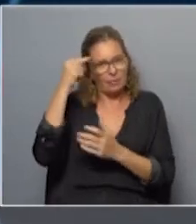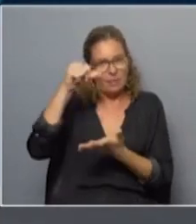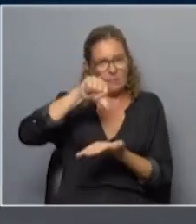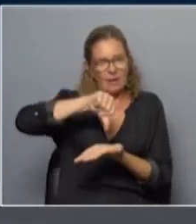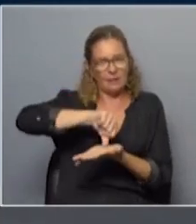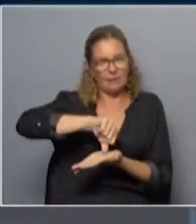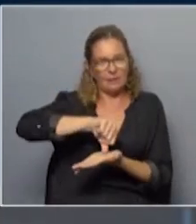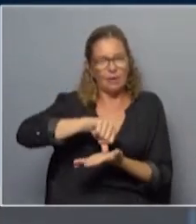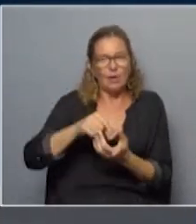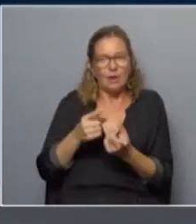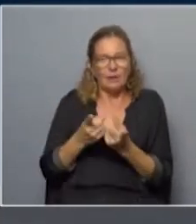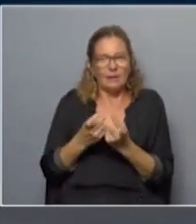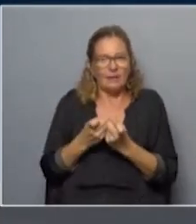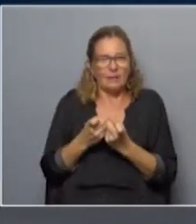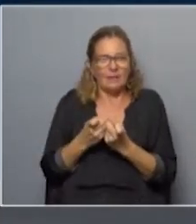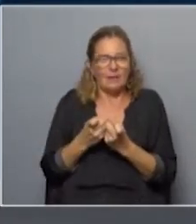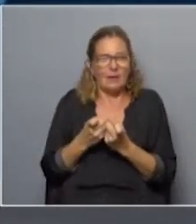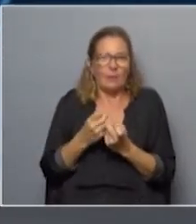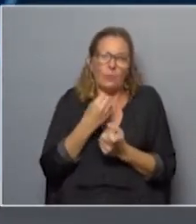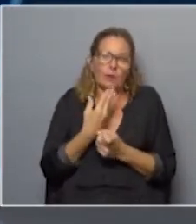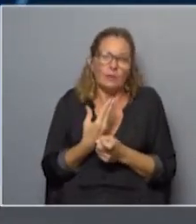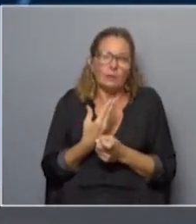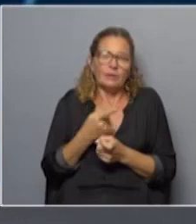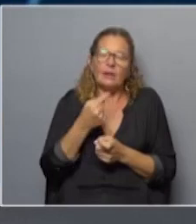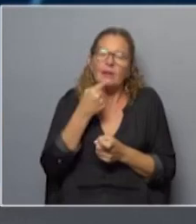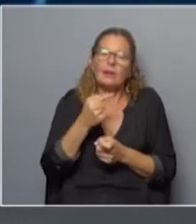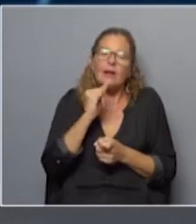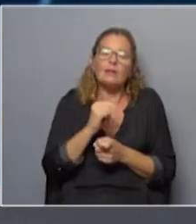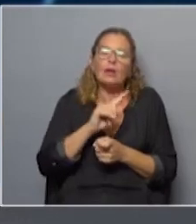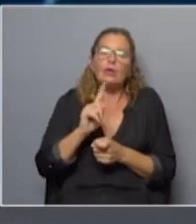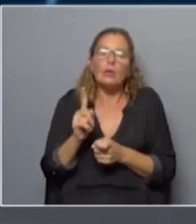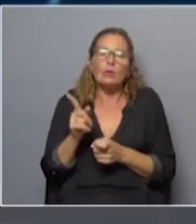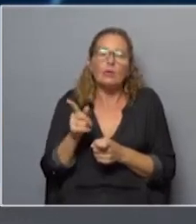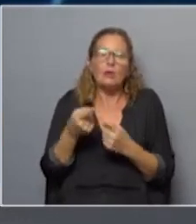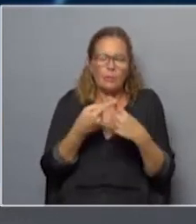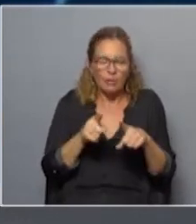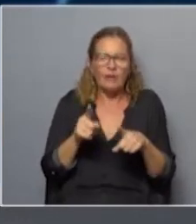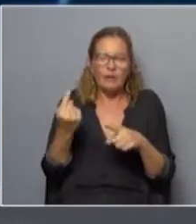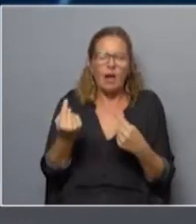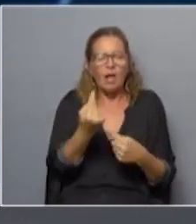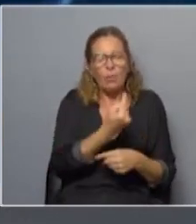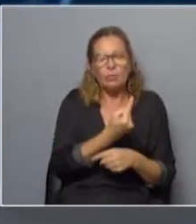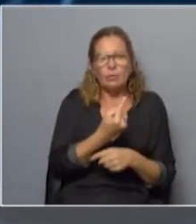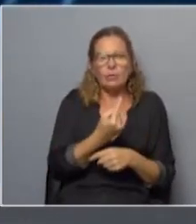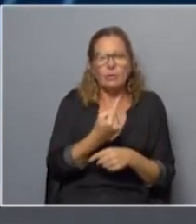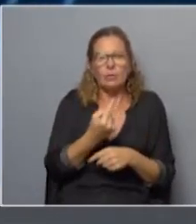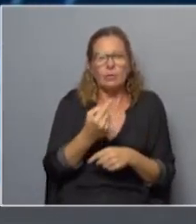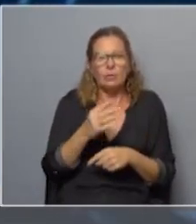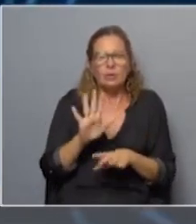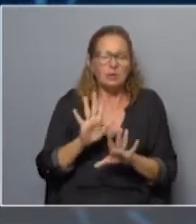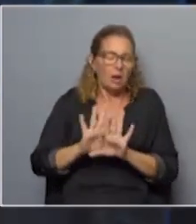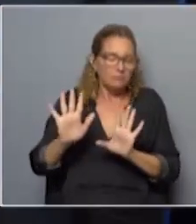lo que necesita es, bueno, que se diga sí o no en función de las diferencias que cada uno tiene y en forma